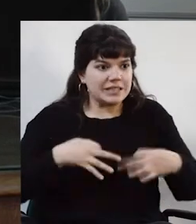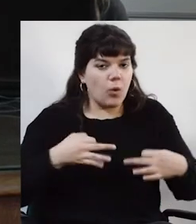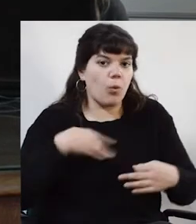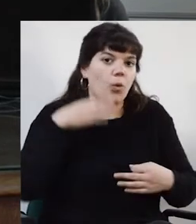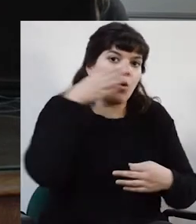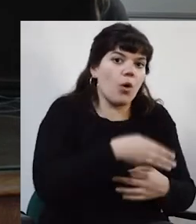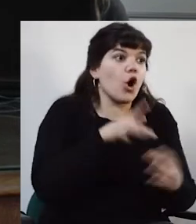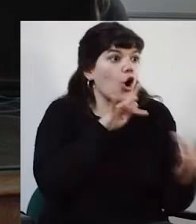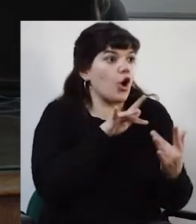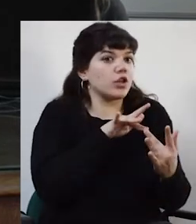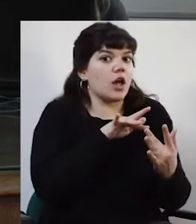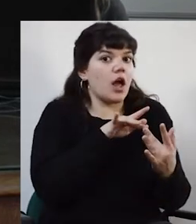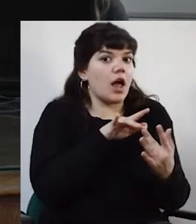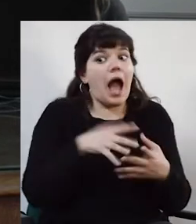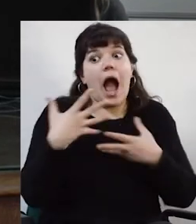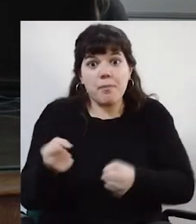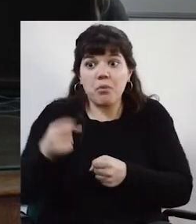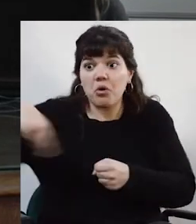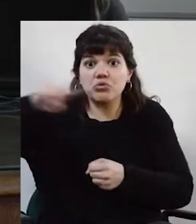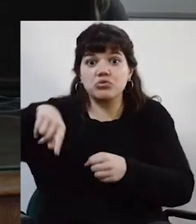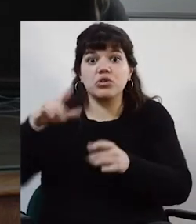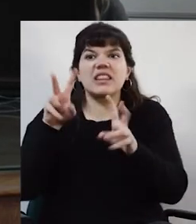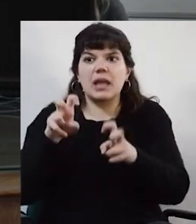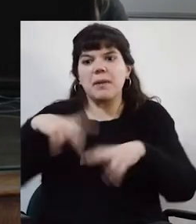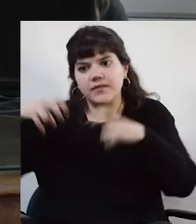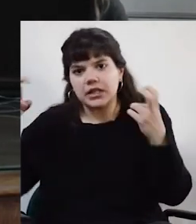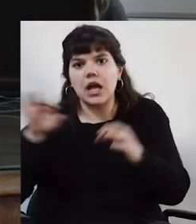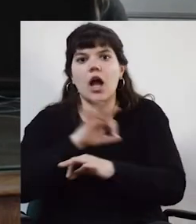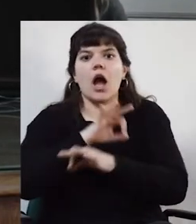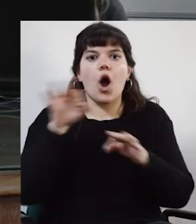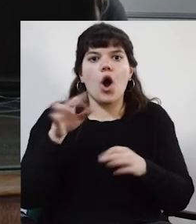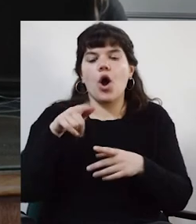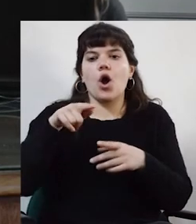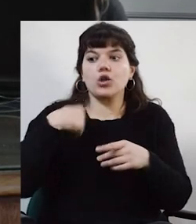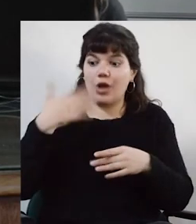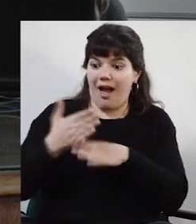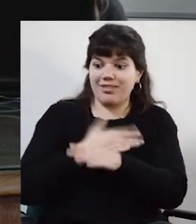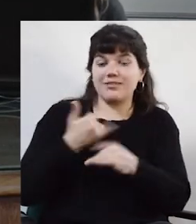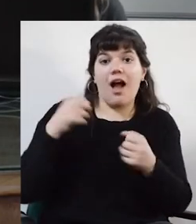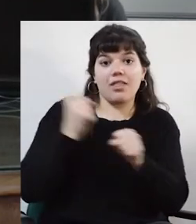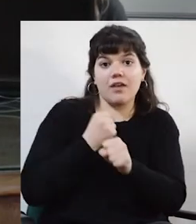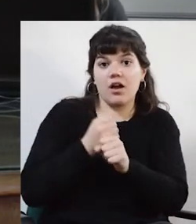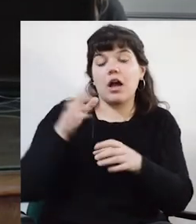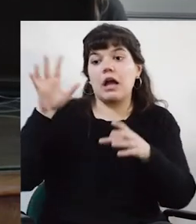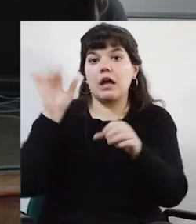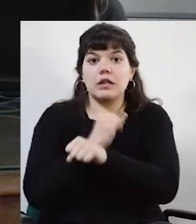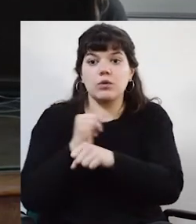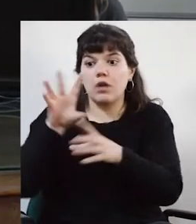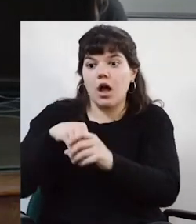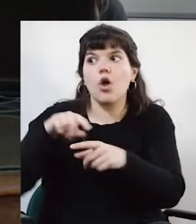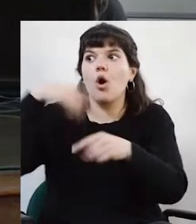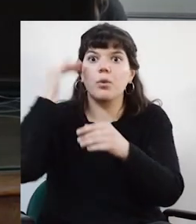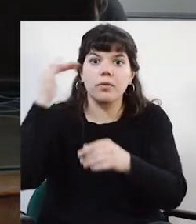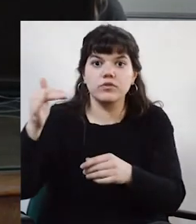una red de contactos impacta en la enseñanza de grado, impacta en los equipos de investigación que tengo trabajando en la institución donde formo equipos con otros